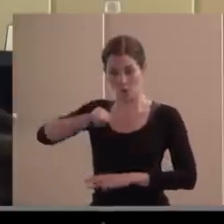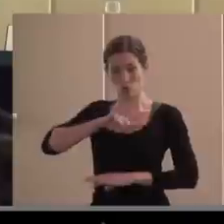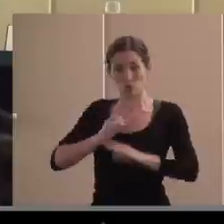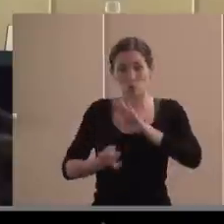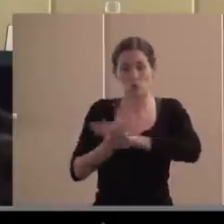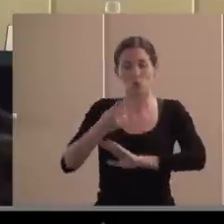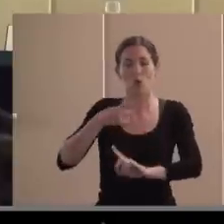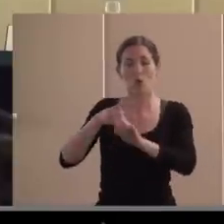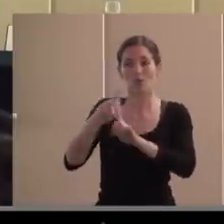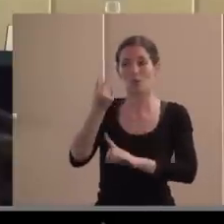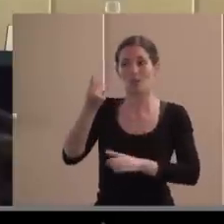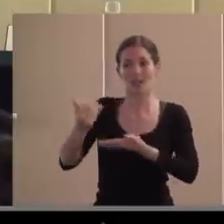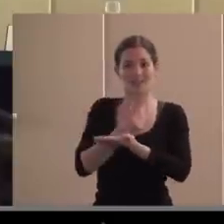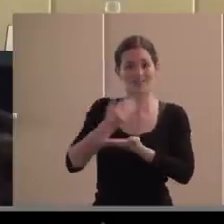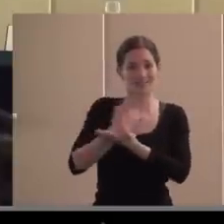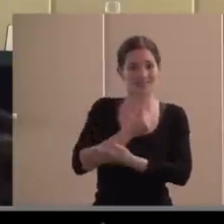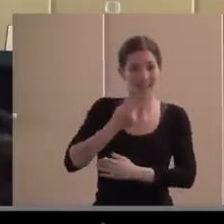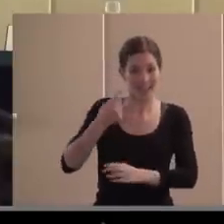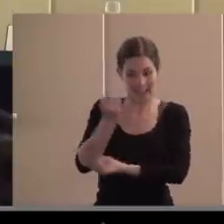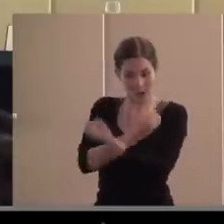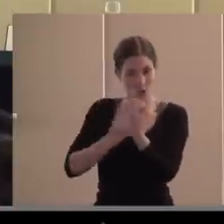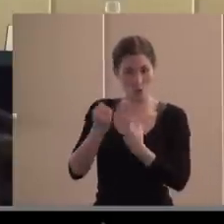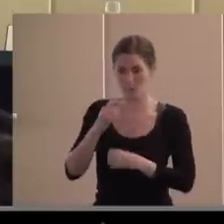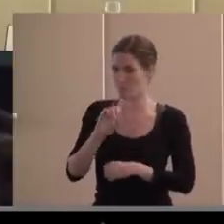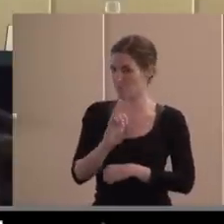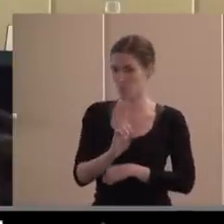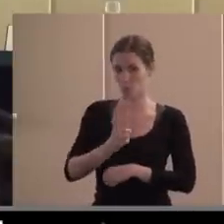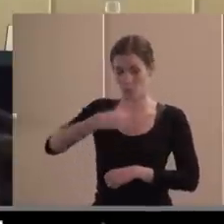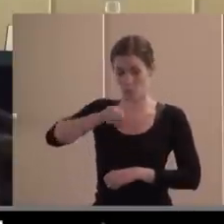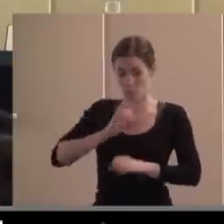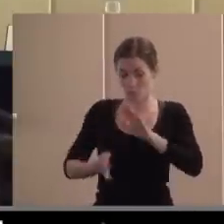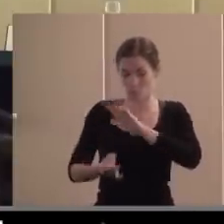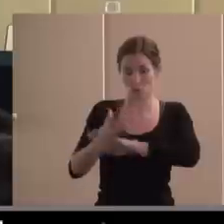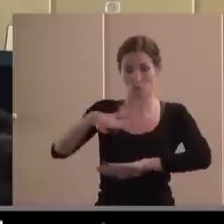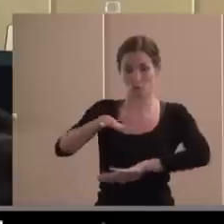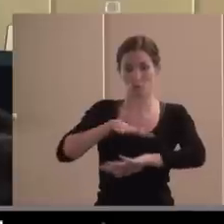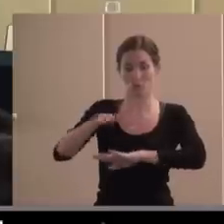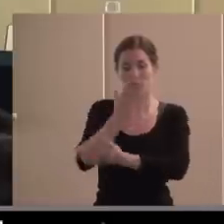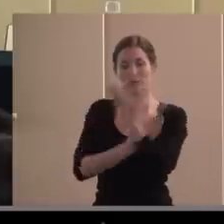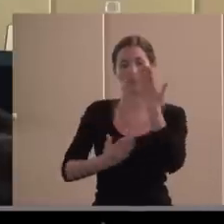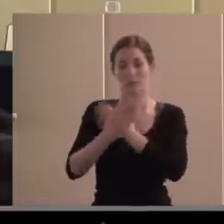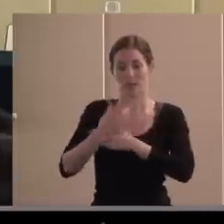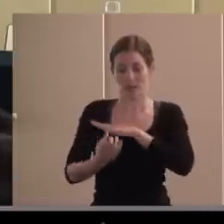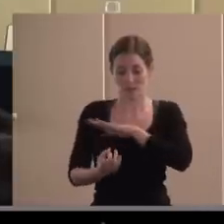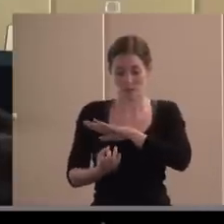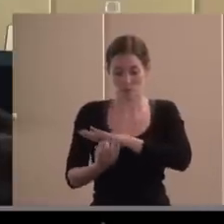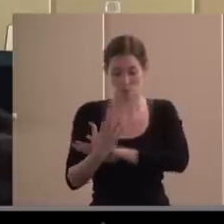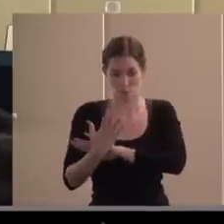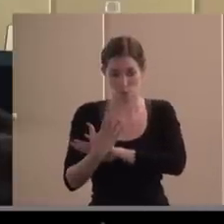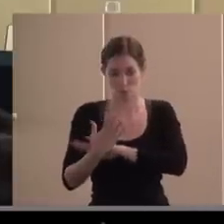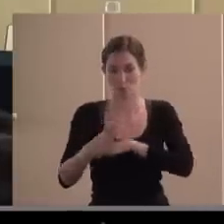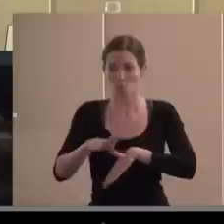finalidad económica, nacimos con otra visión que después ha llevado, en el decurso de ese desarrollo, llevado también elementos